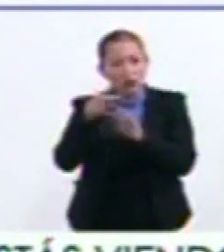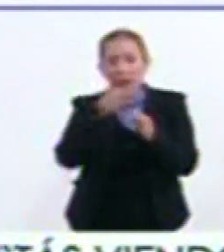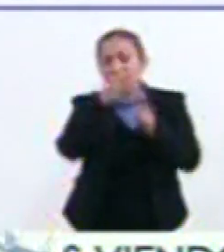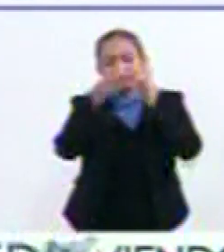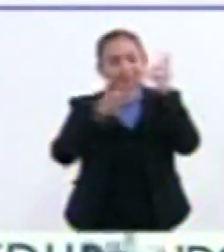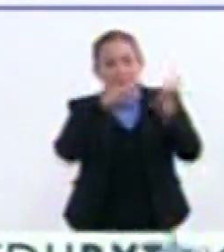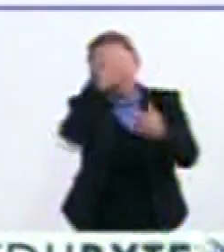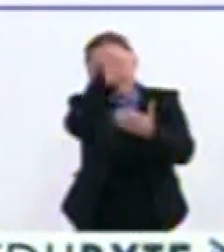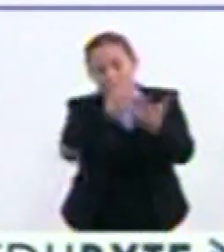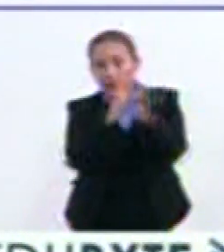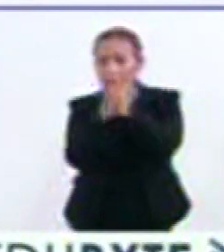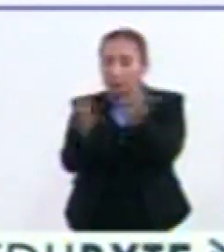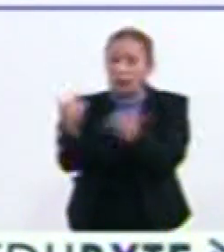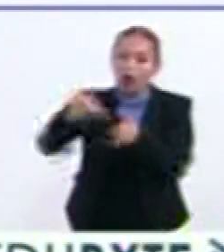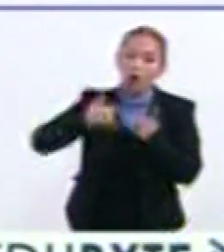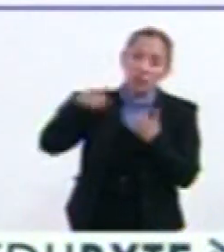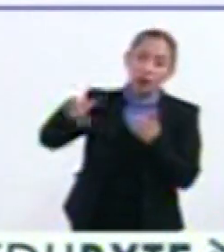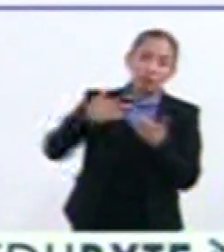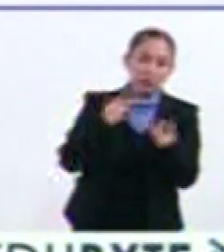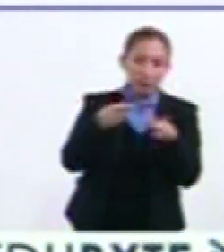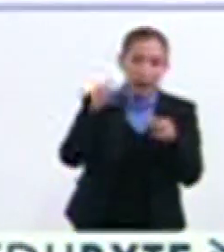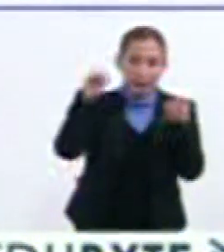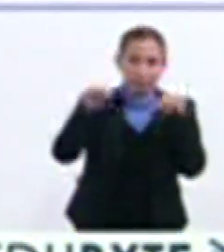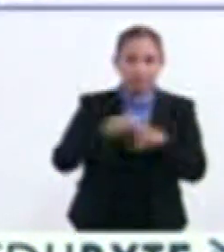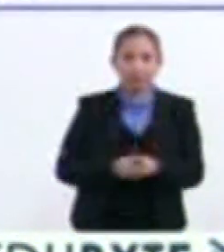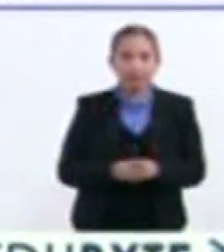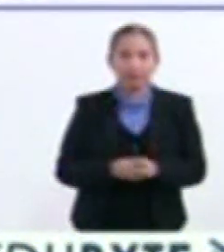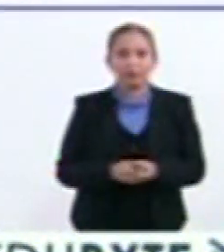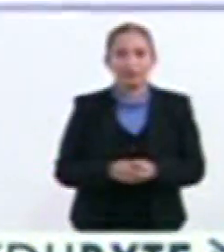publicaciones Y libros para jóvenes Que hemos preparado